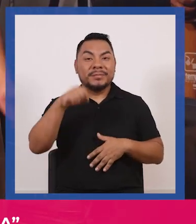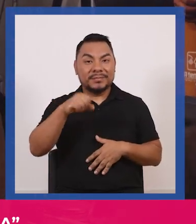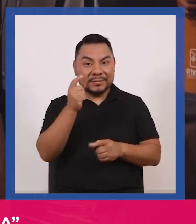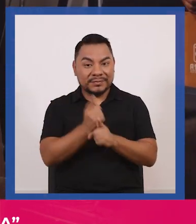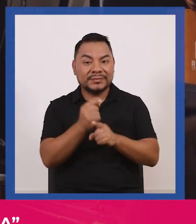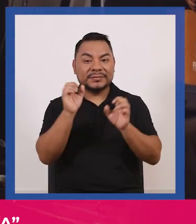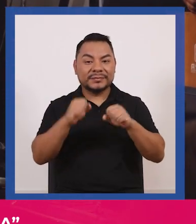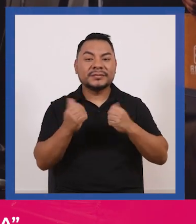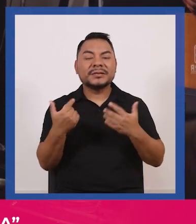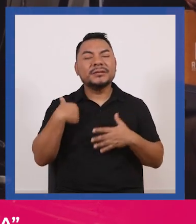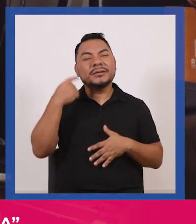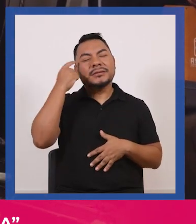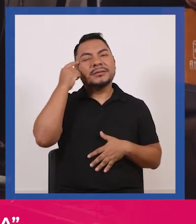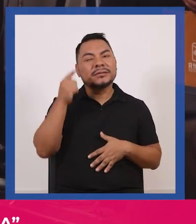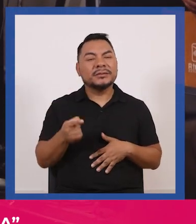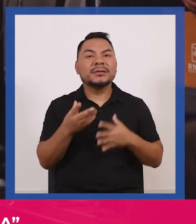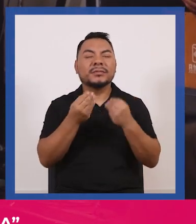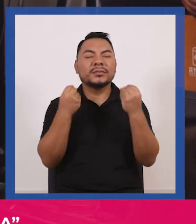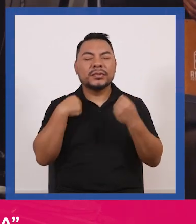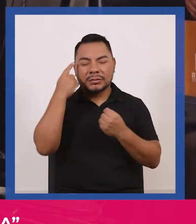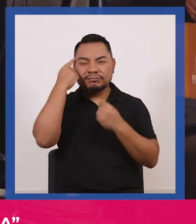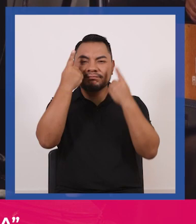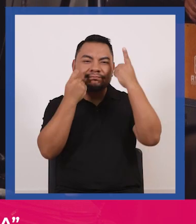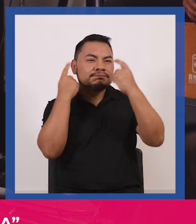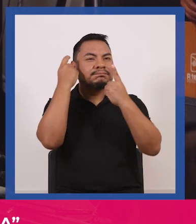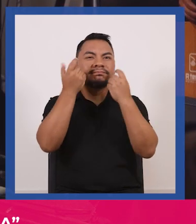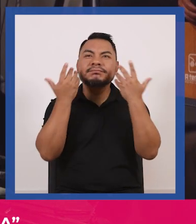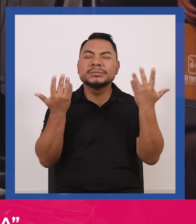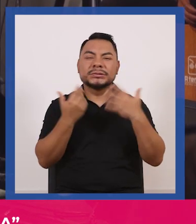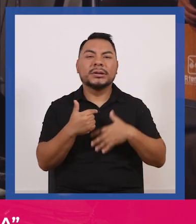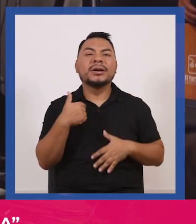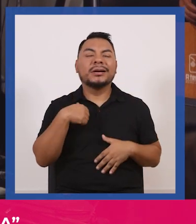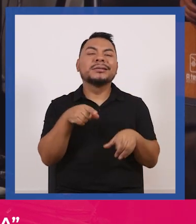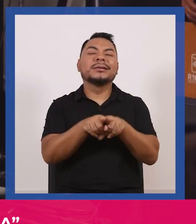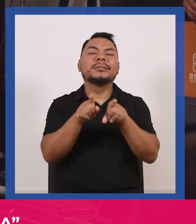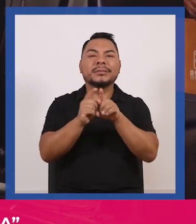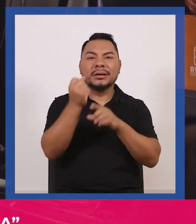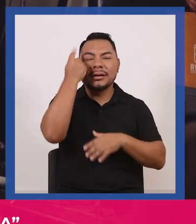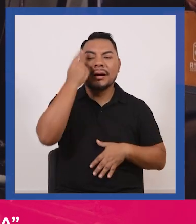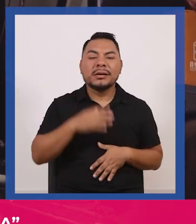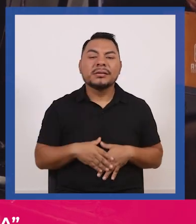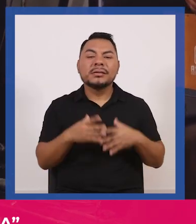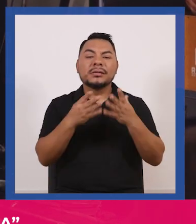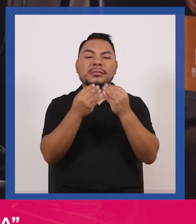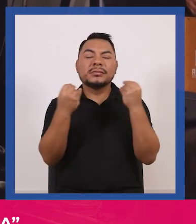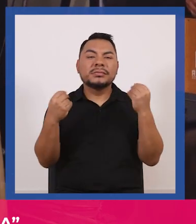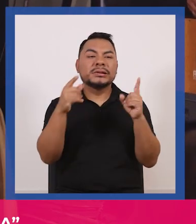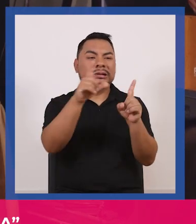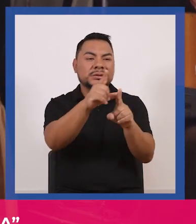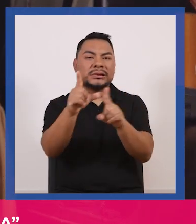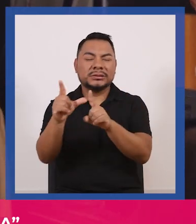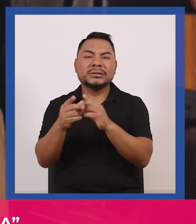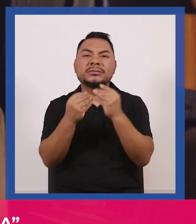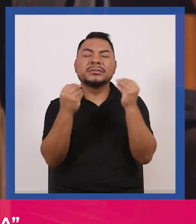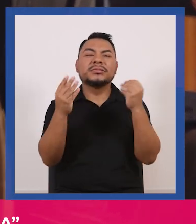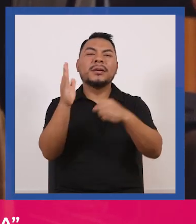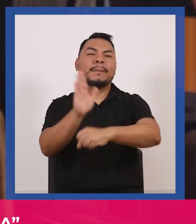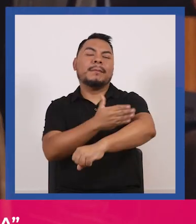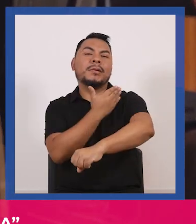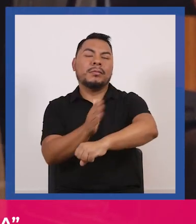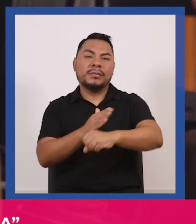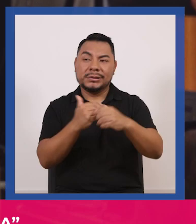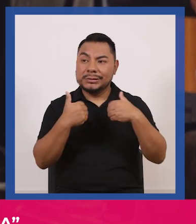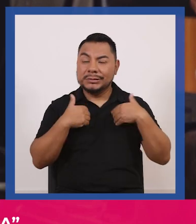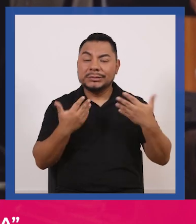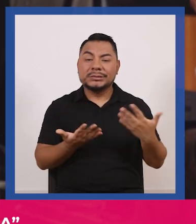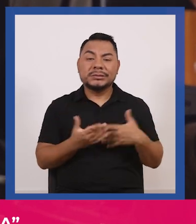exactamente exactamente entonces eso me deja a mí con muchos cuestionamientos y también entiendo la cantidad de letras y la cantidad de melodías